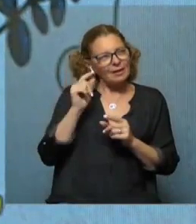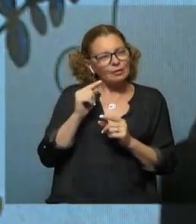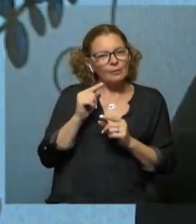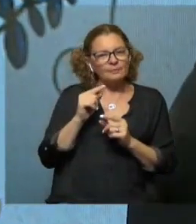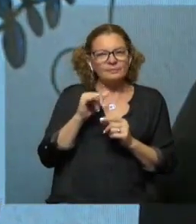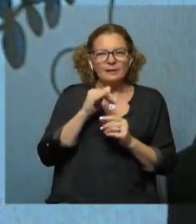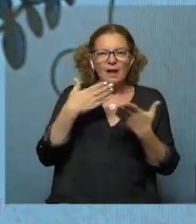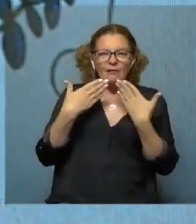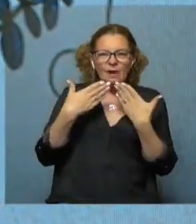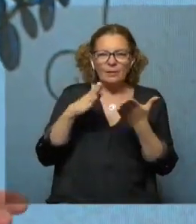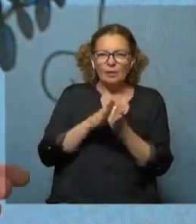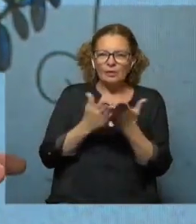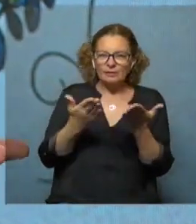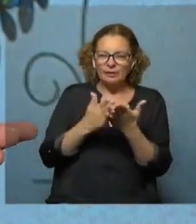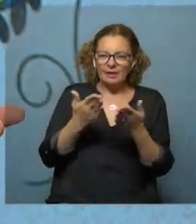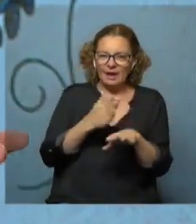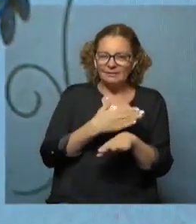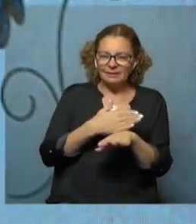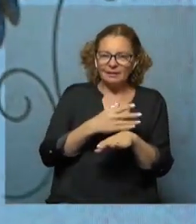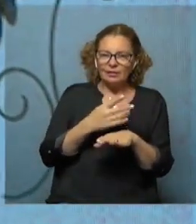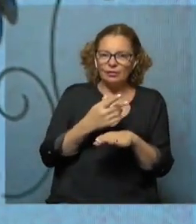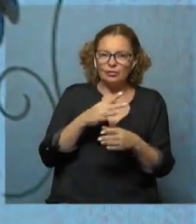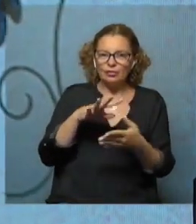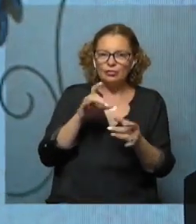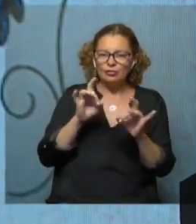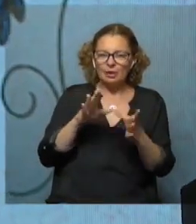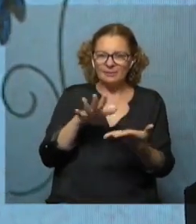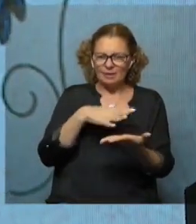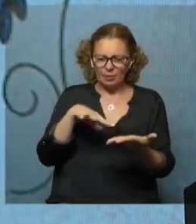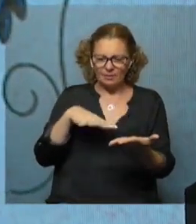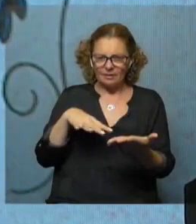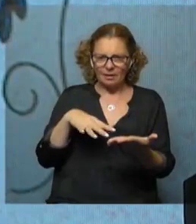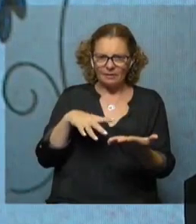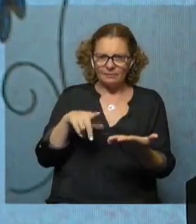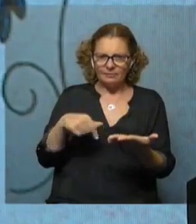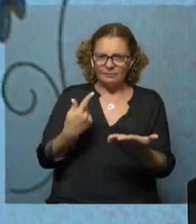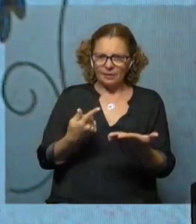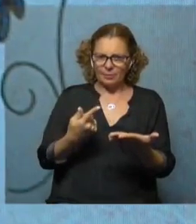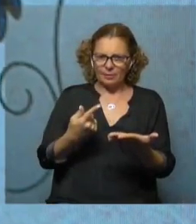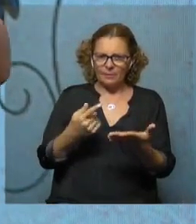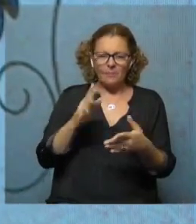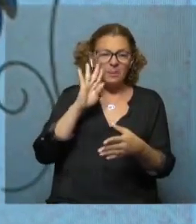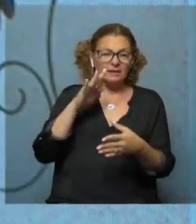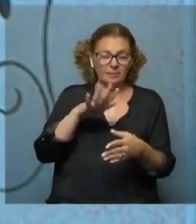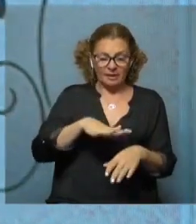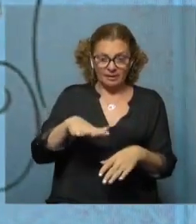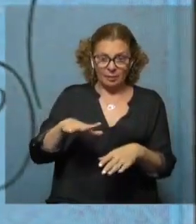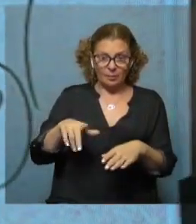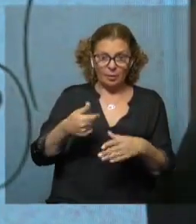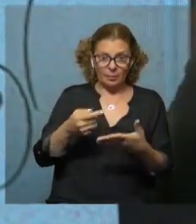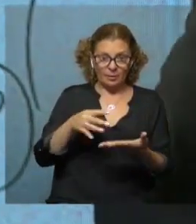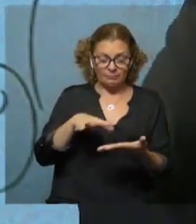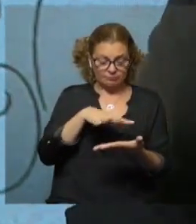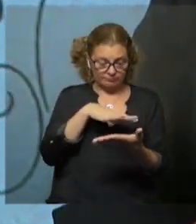de un libro que a priori cuando uno, si lo solo lojea, parece que es para niños, pero en el momento que se despoja y